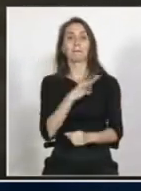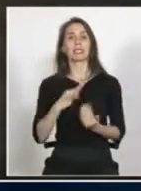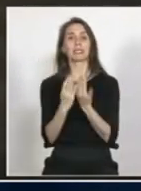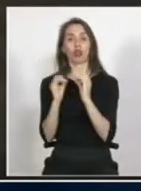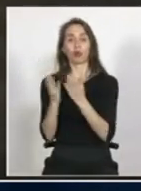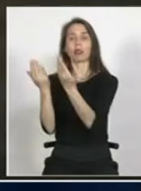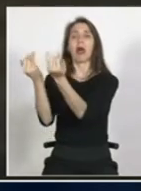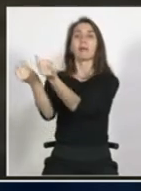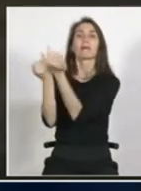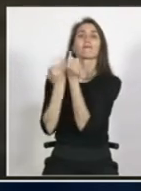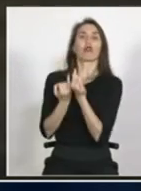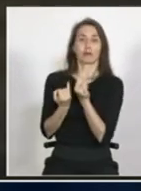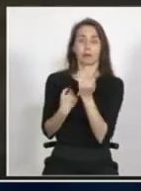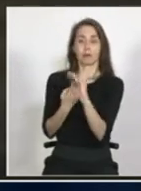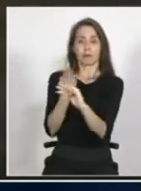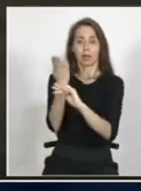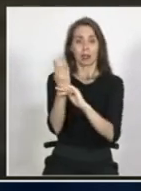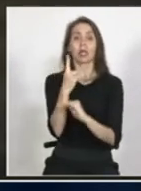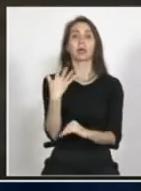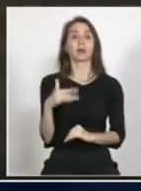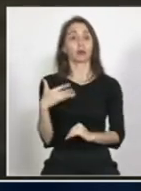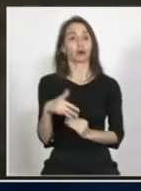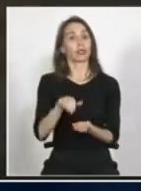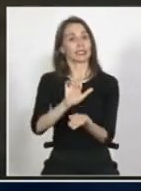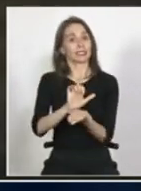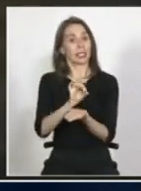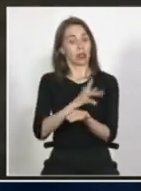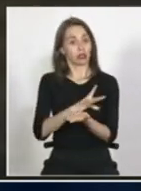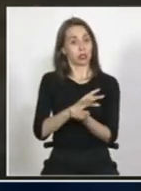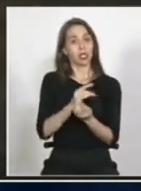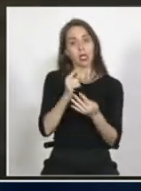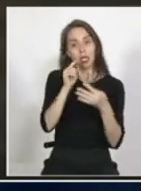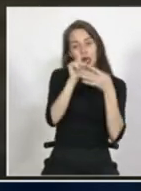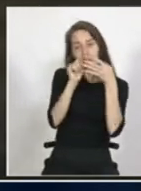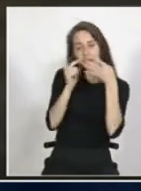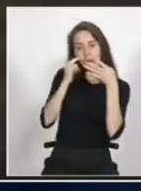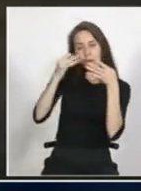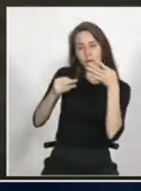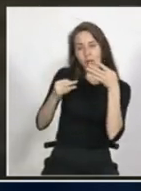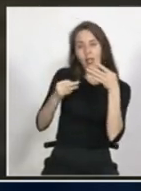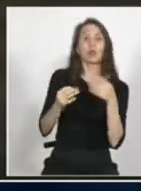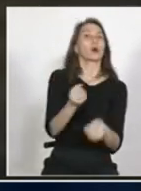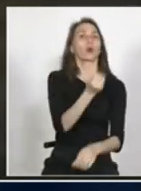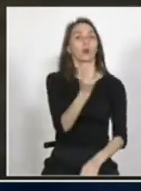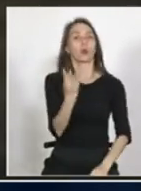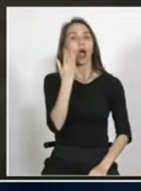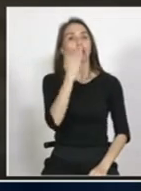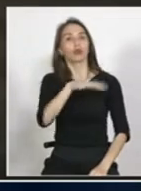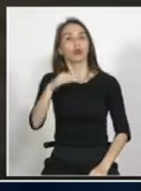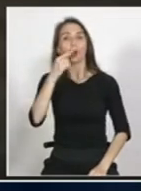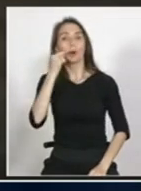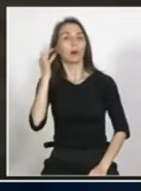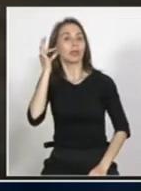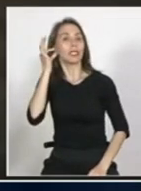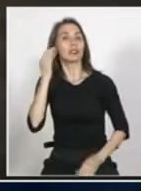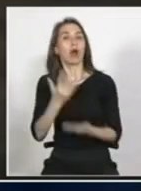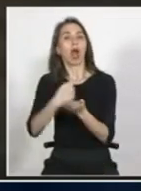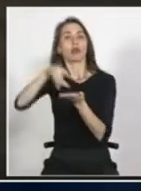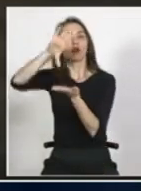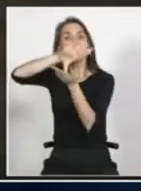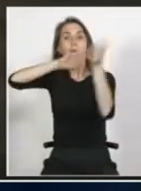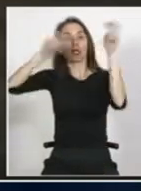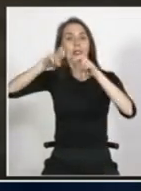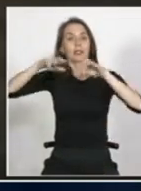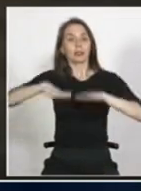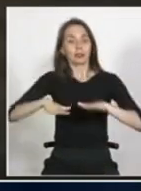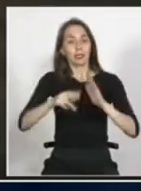¿Y por qué lo digo? Porque es súper importante que como Estado tengamos identificados bien a las niñas y los niños migrantes. Y cuando tú revisas esa base de